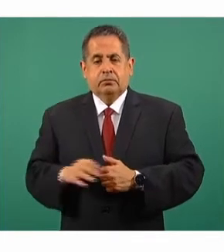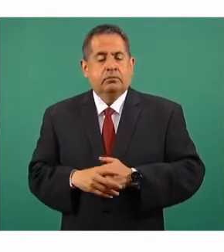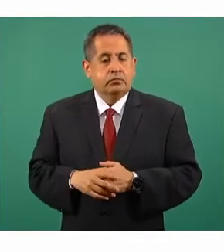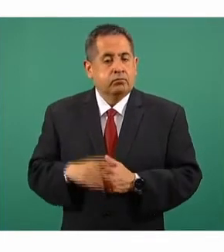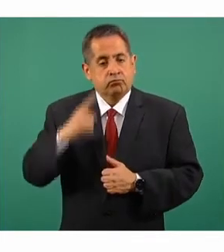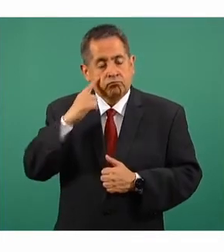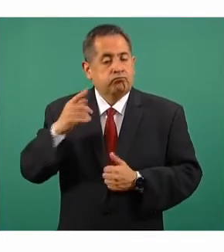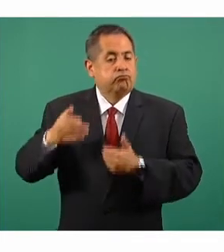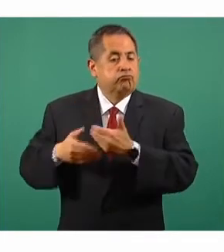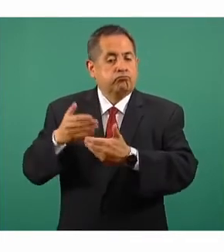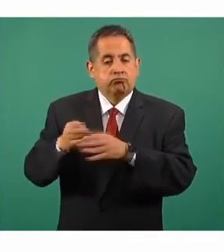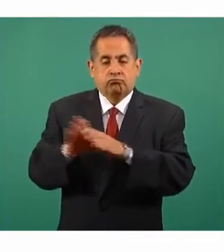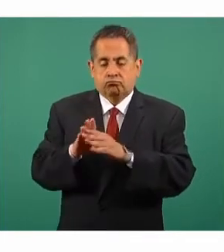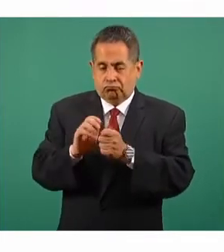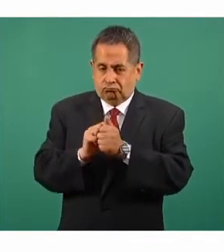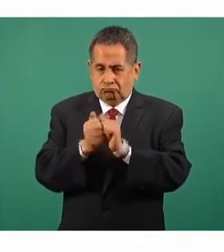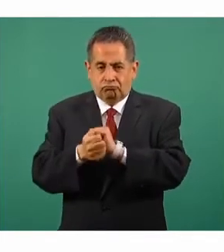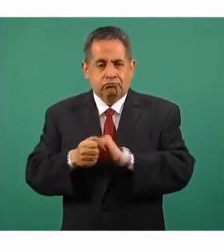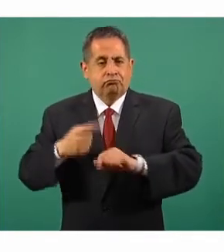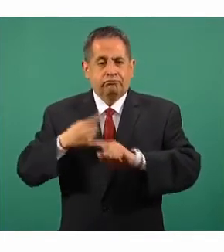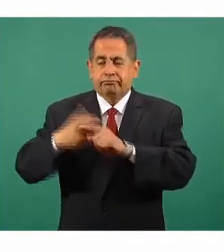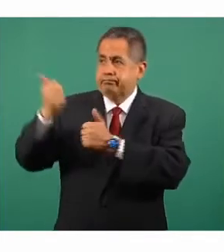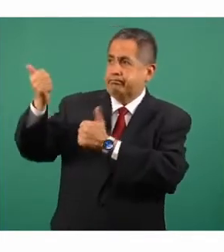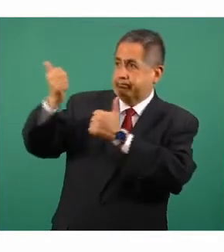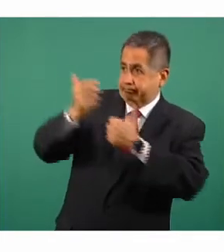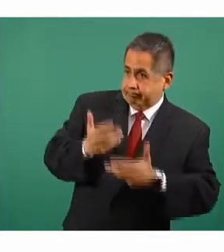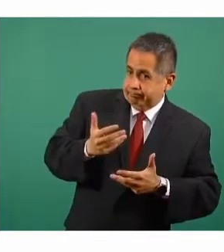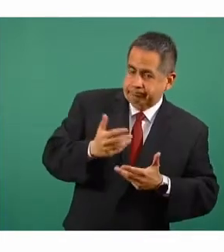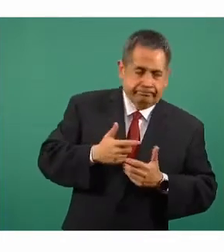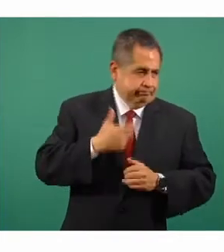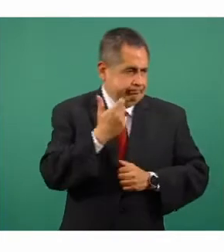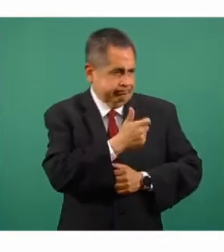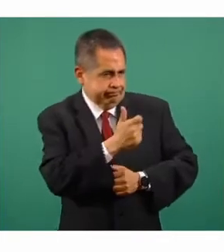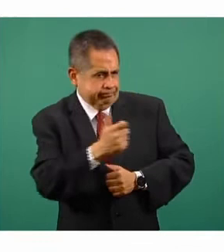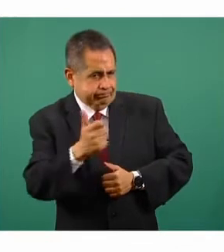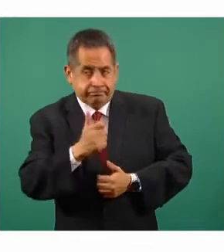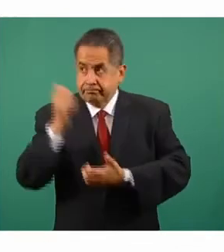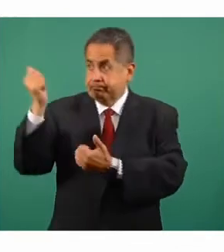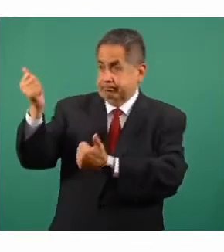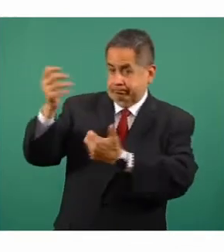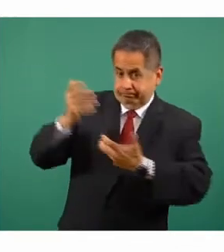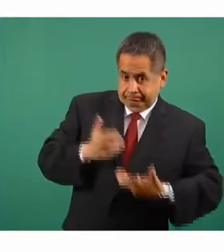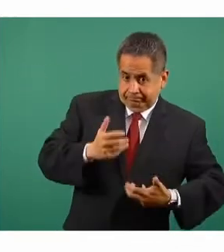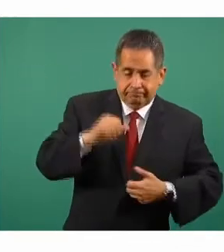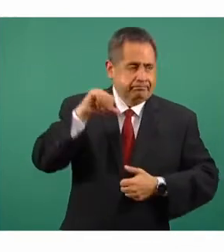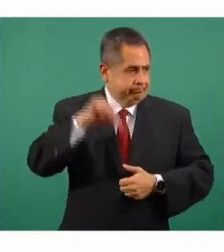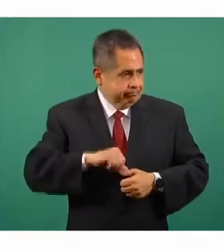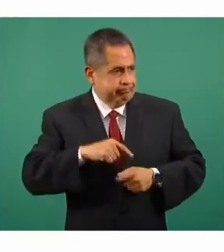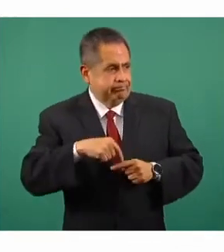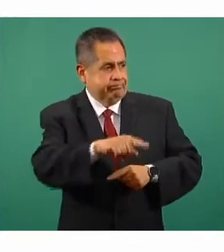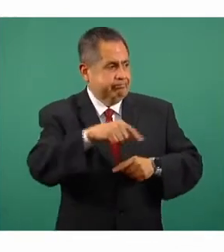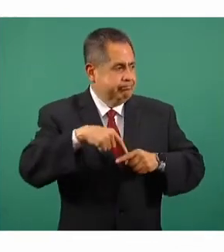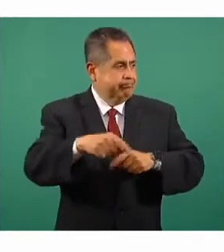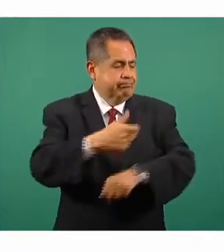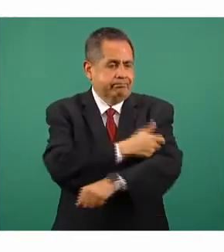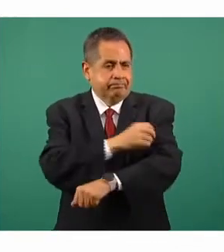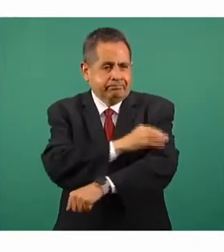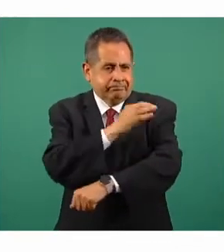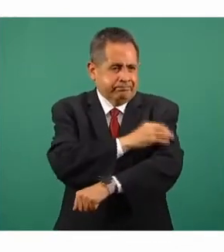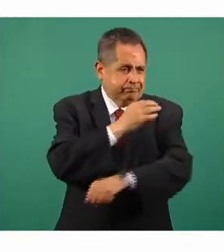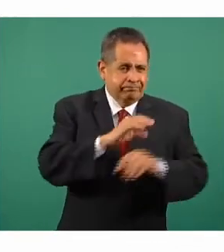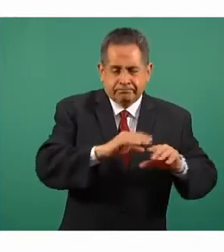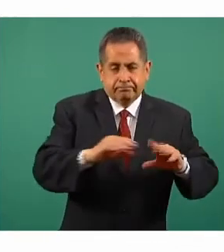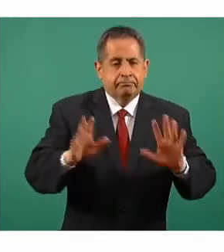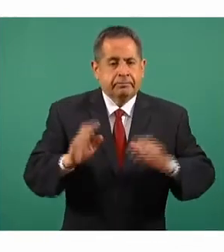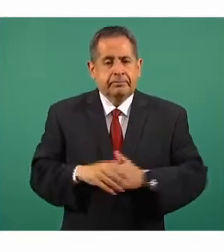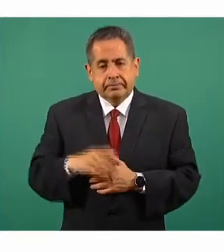evolucionando por embarque, es decir, cada vez que ha llegado una vacuna se considera un embarque y el avance respecto a